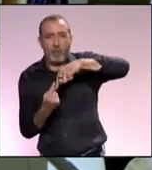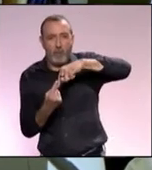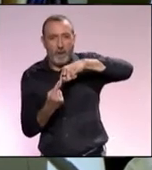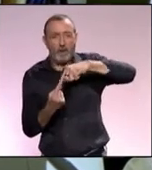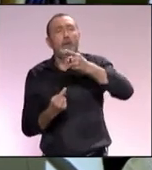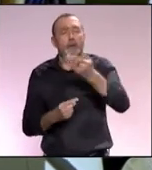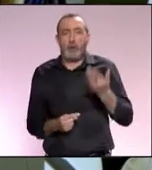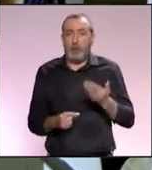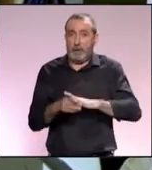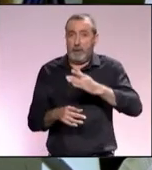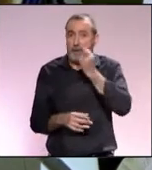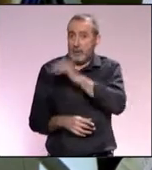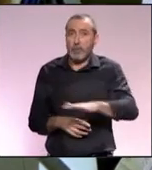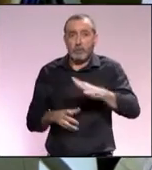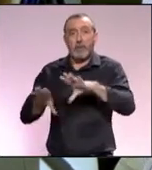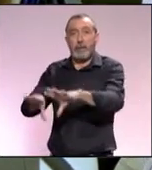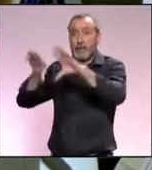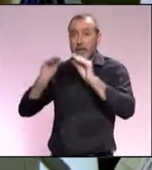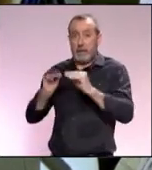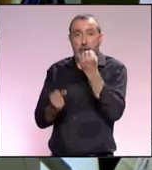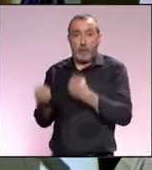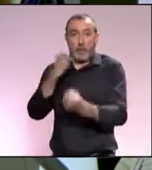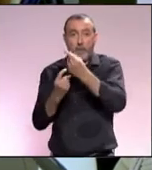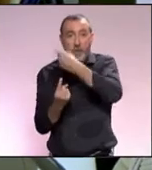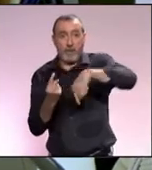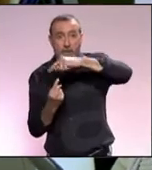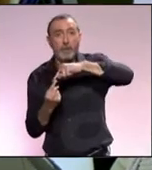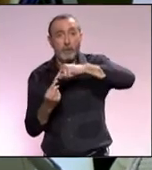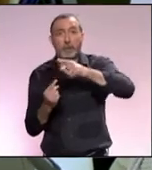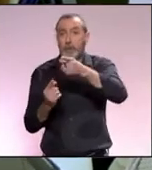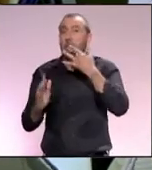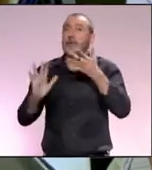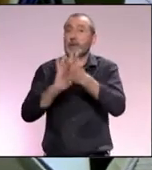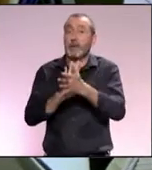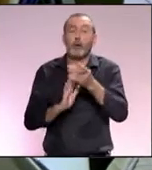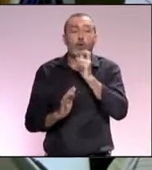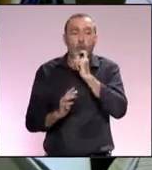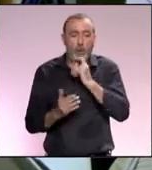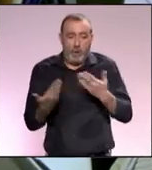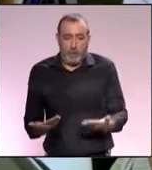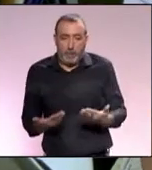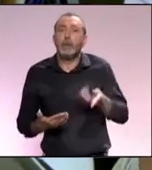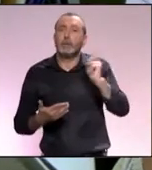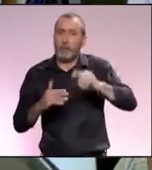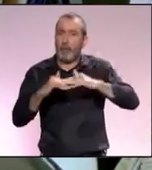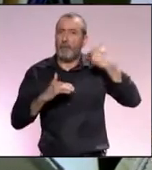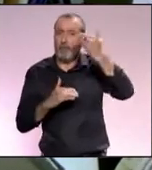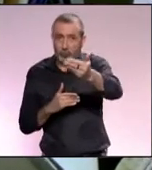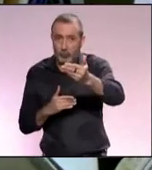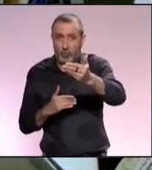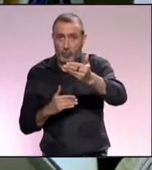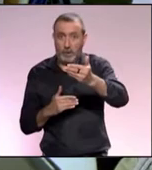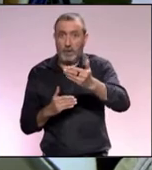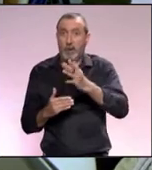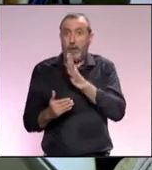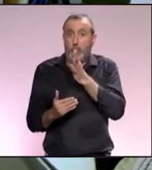mismo que ellos entiendan que la economía circular va a ser no solo el presente, sino también el futuro y que